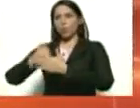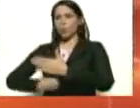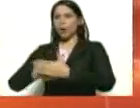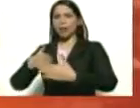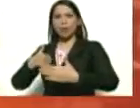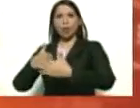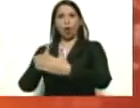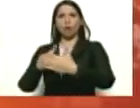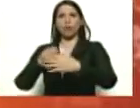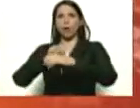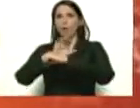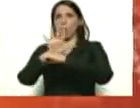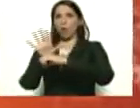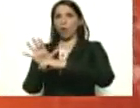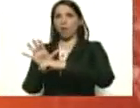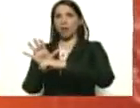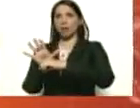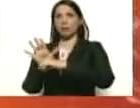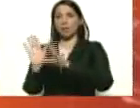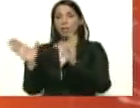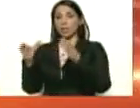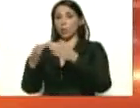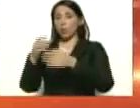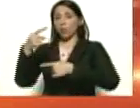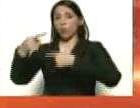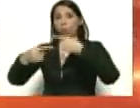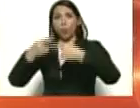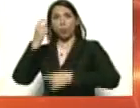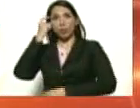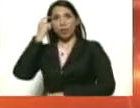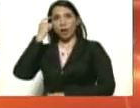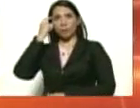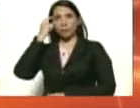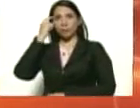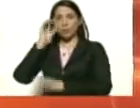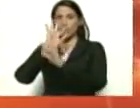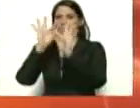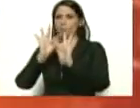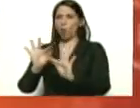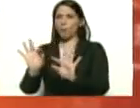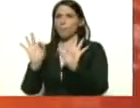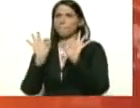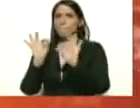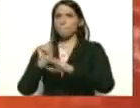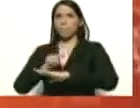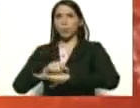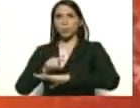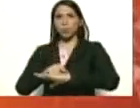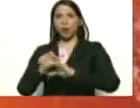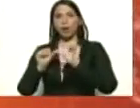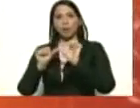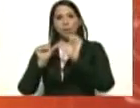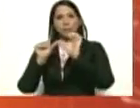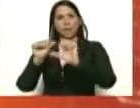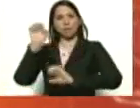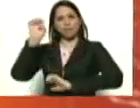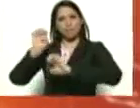-19, que se reúne todos los días, de manera puntual, permanente, a evaluar